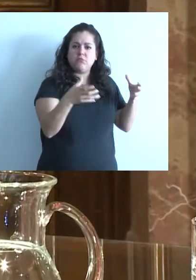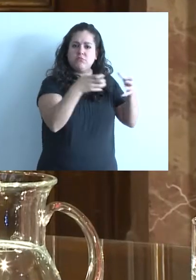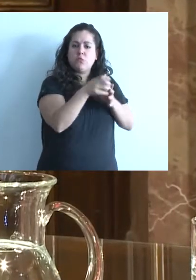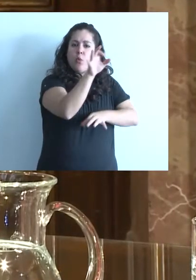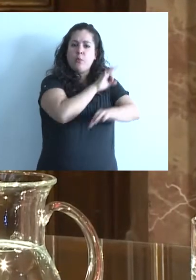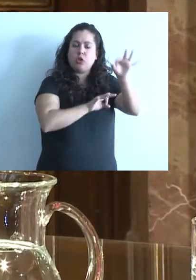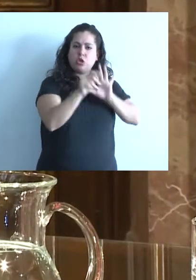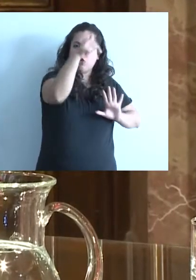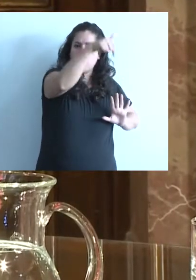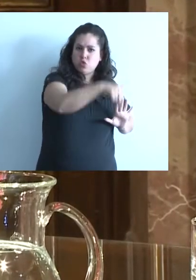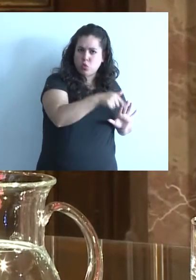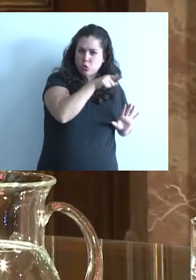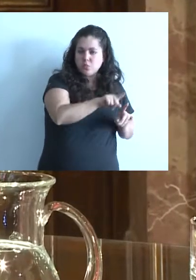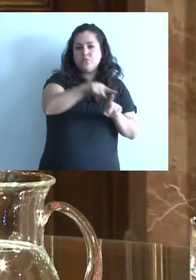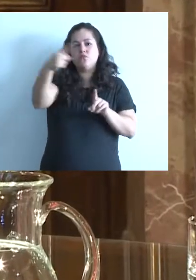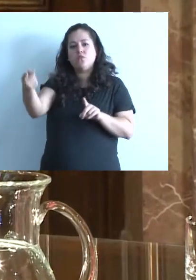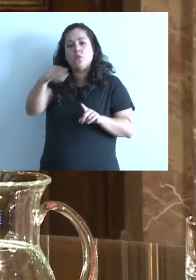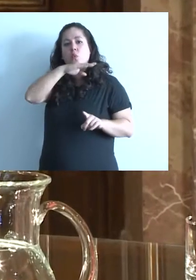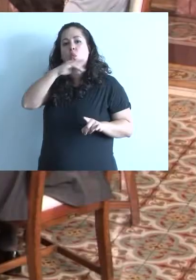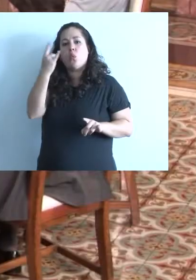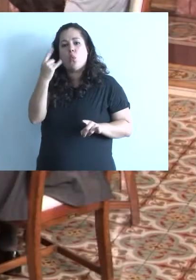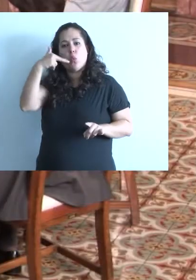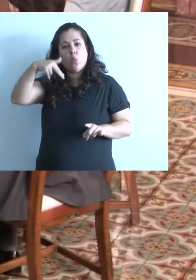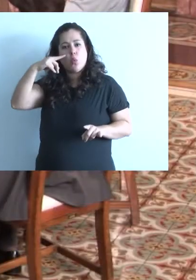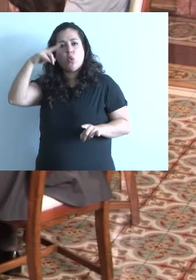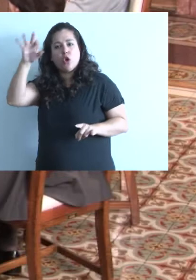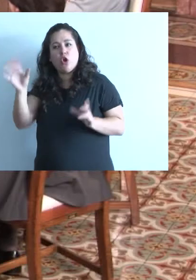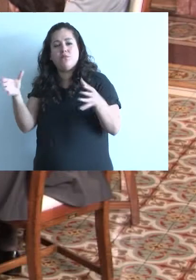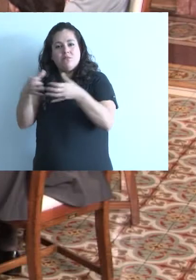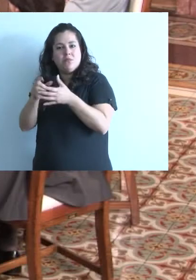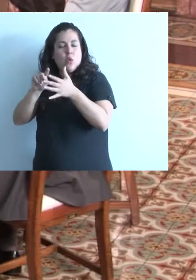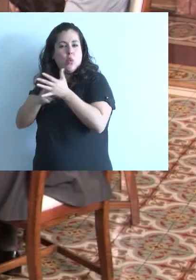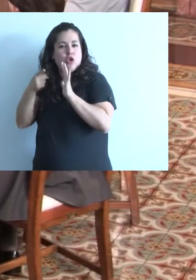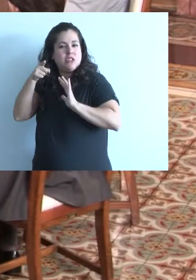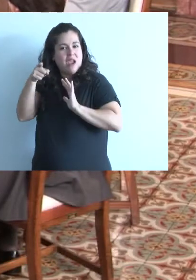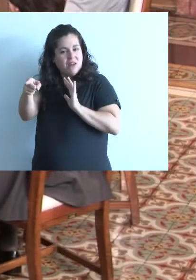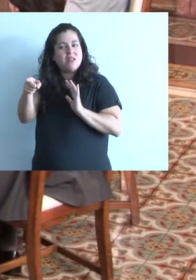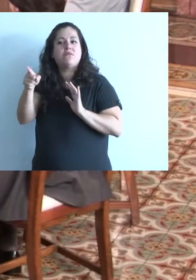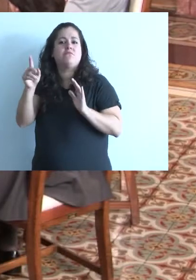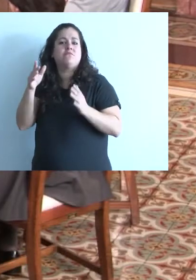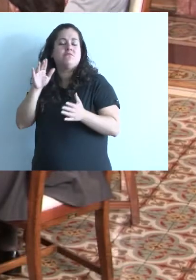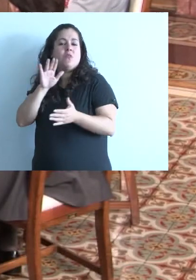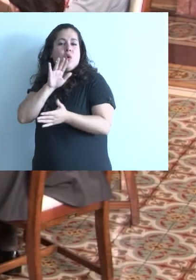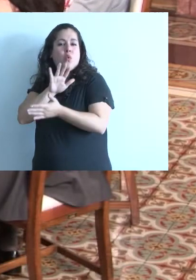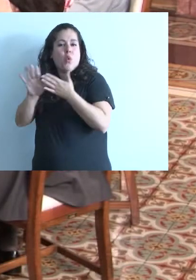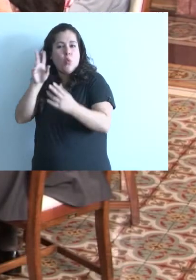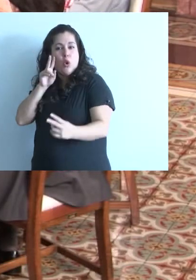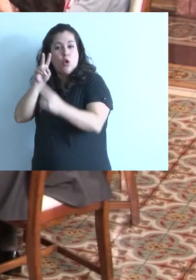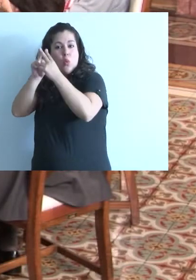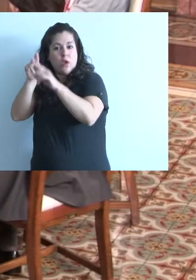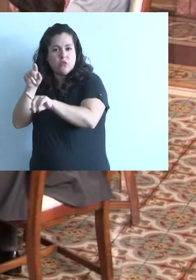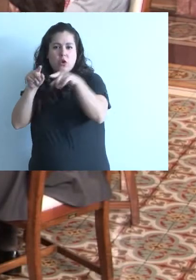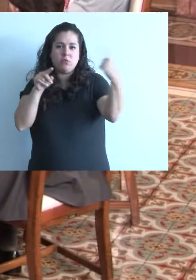Movimiento Proyecto Sur. También nos acompaña Juan Carlos Junio, de la Ciudad de Buenos Aires, Frente Nuevo Encuentro. Y Walter